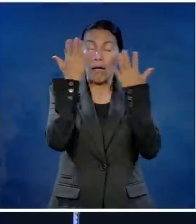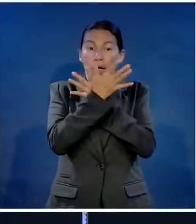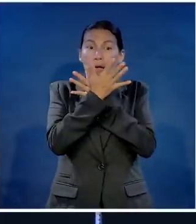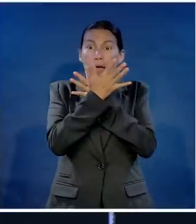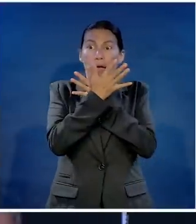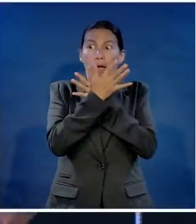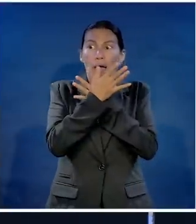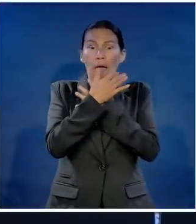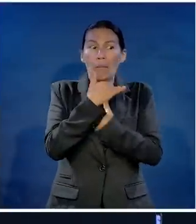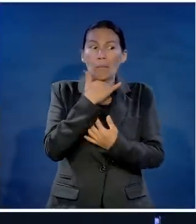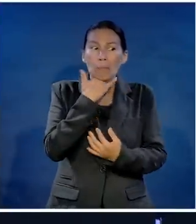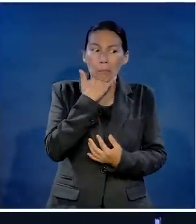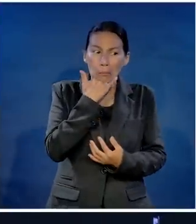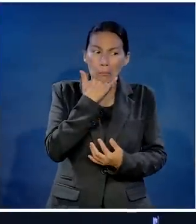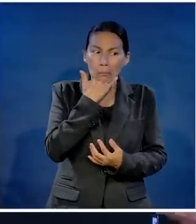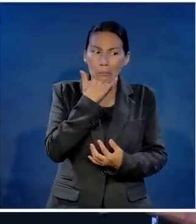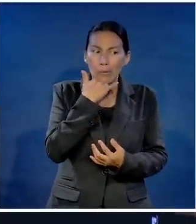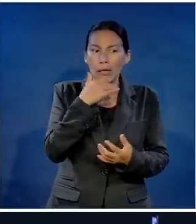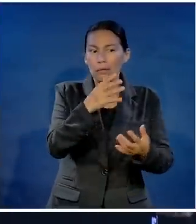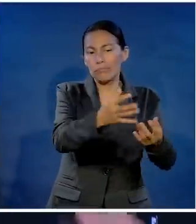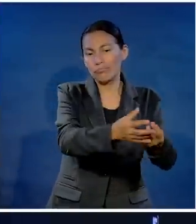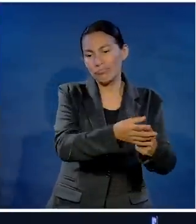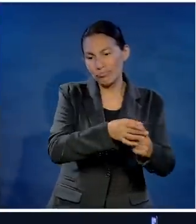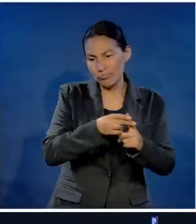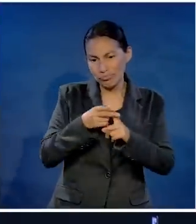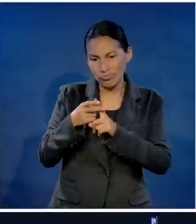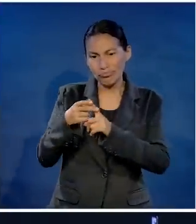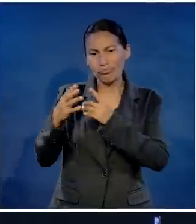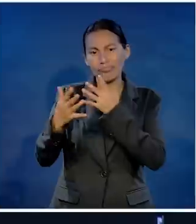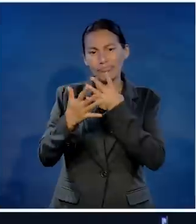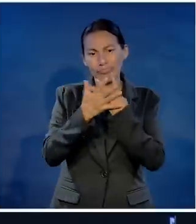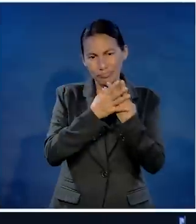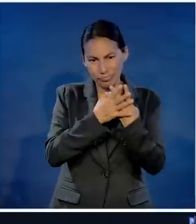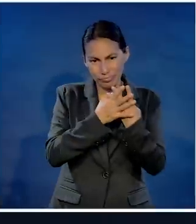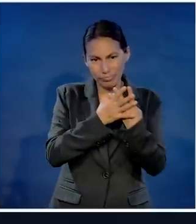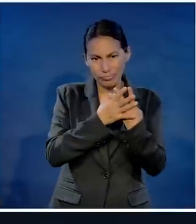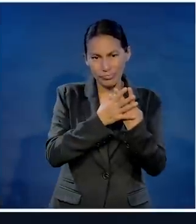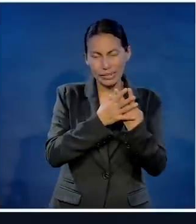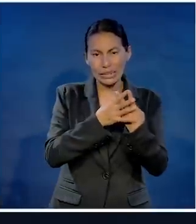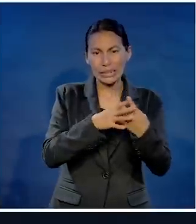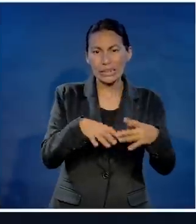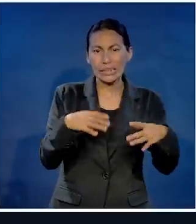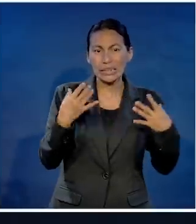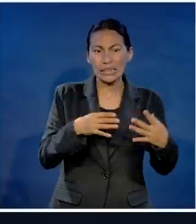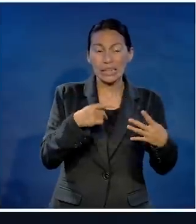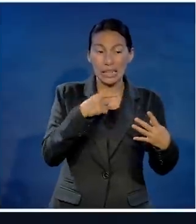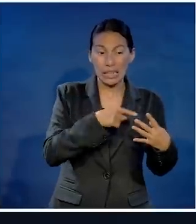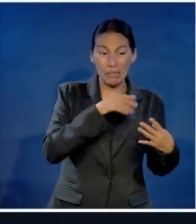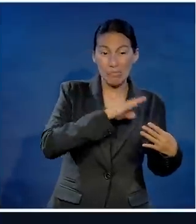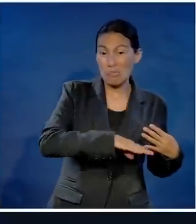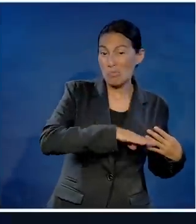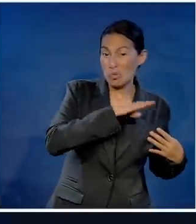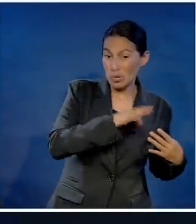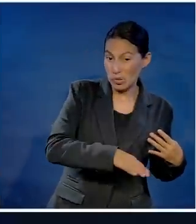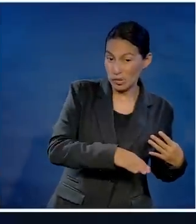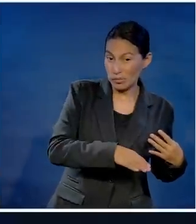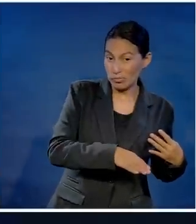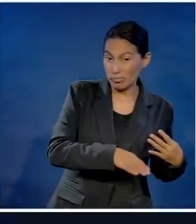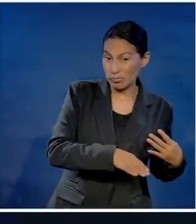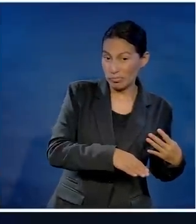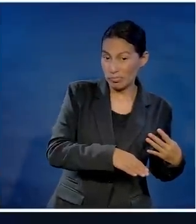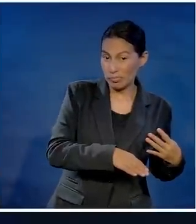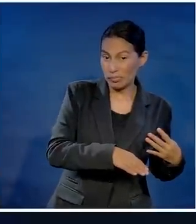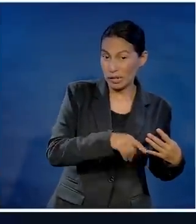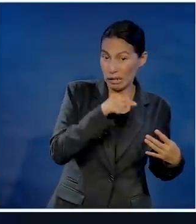Y aunque después reaccionó y pidió perdón, Aaron Hernández fue preso y fue sentenciado a cadena